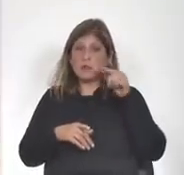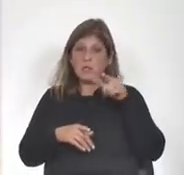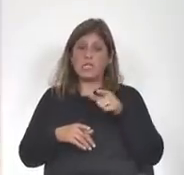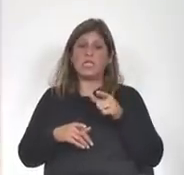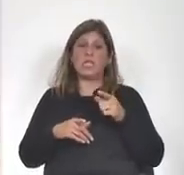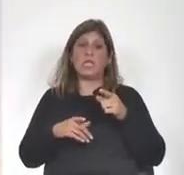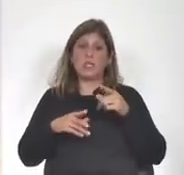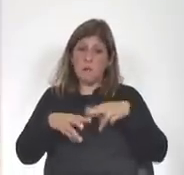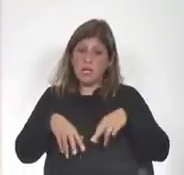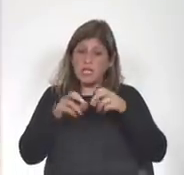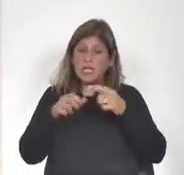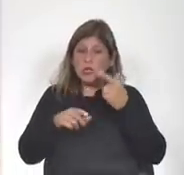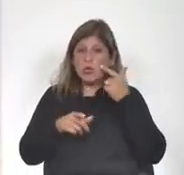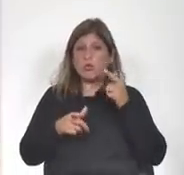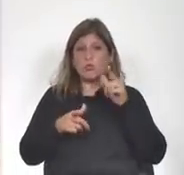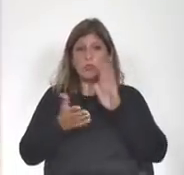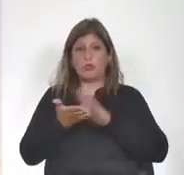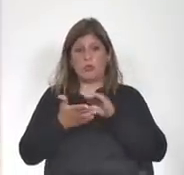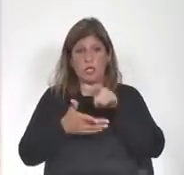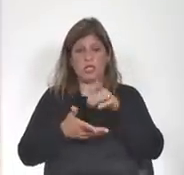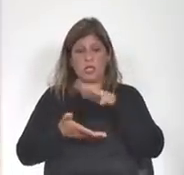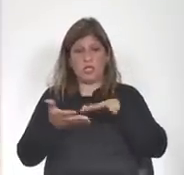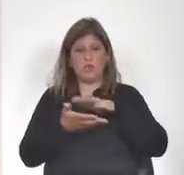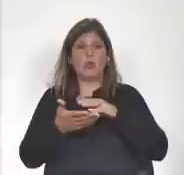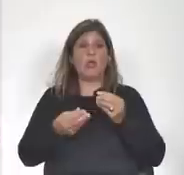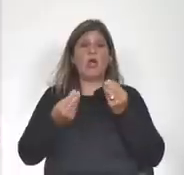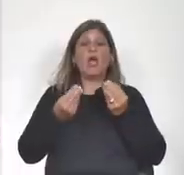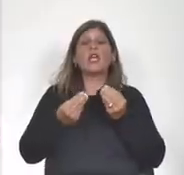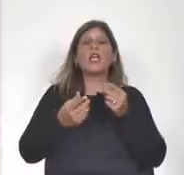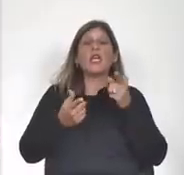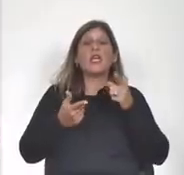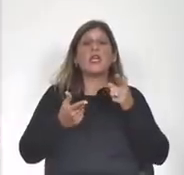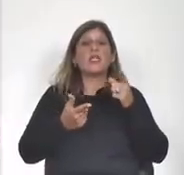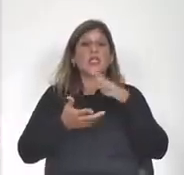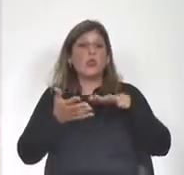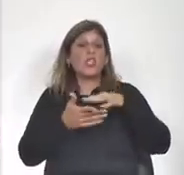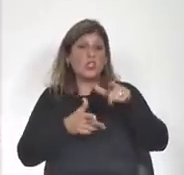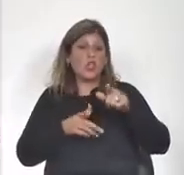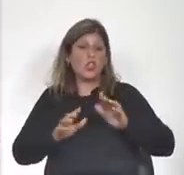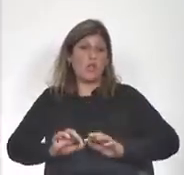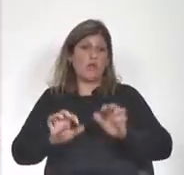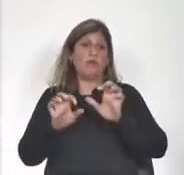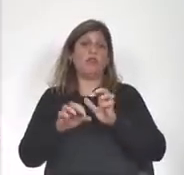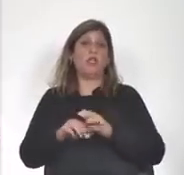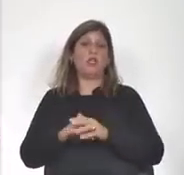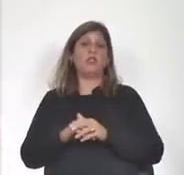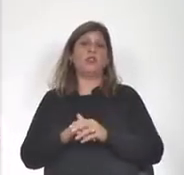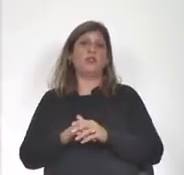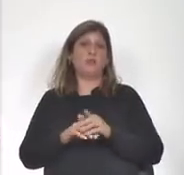sobre lo que había pasado con los funcionarios de OPP que estaban allí y sobre